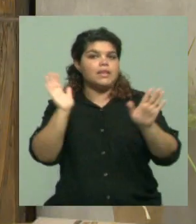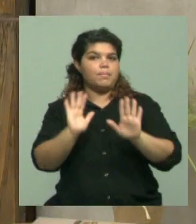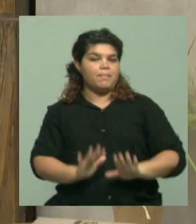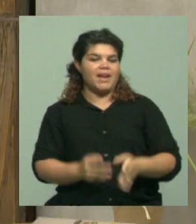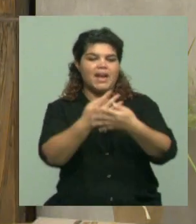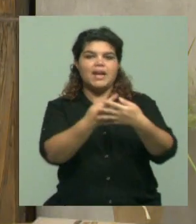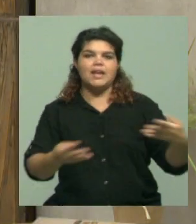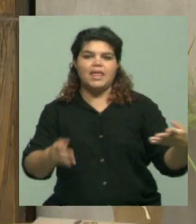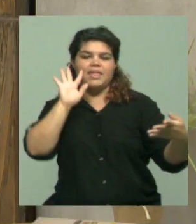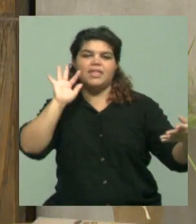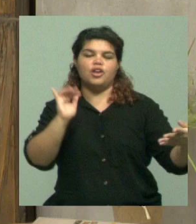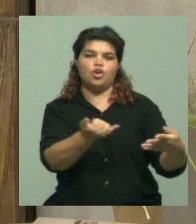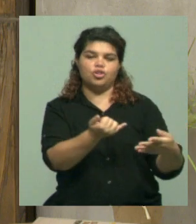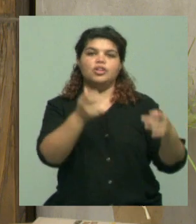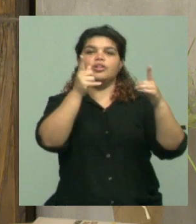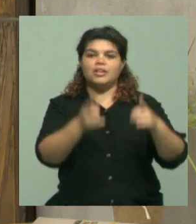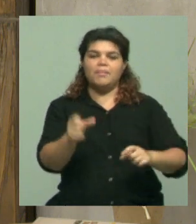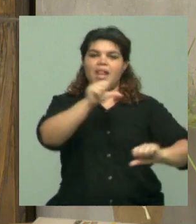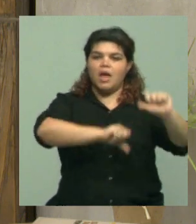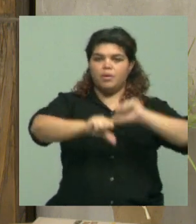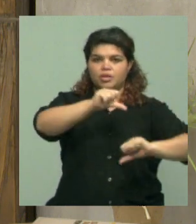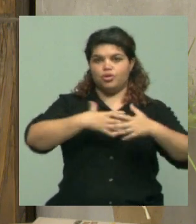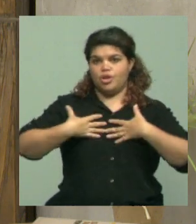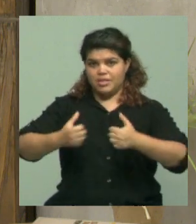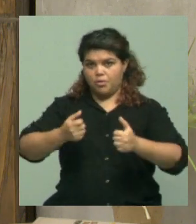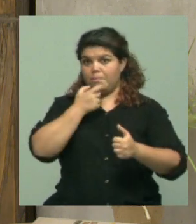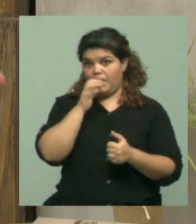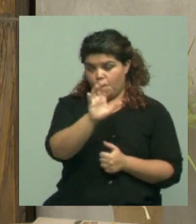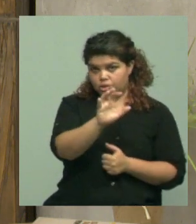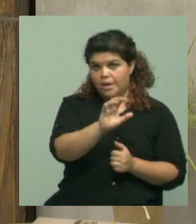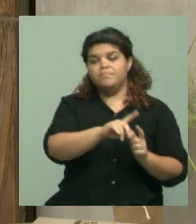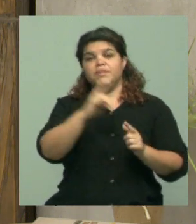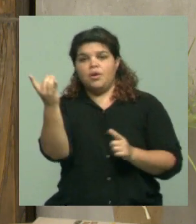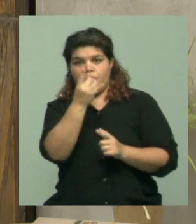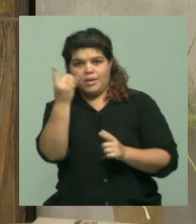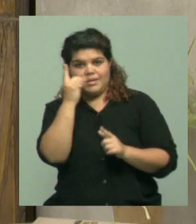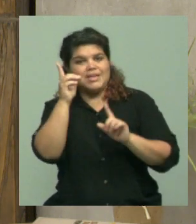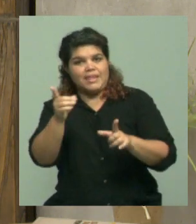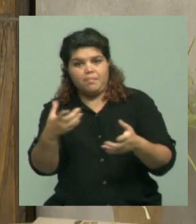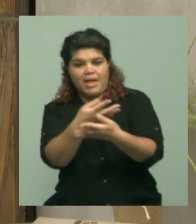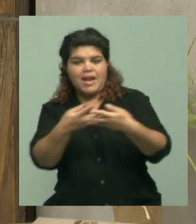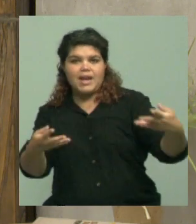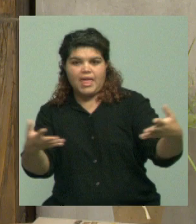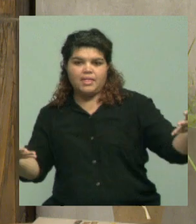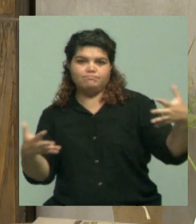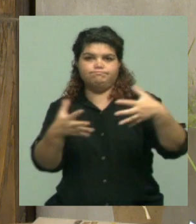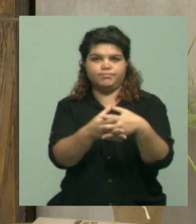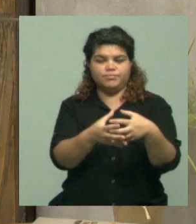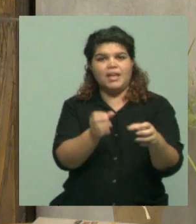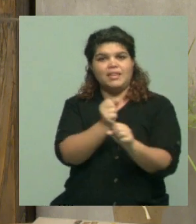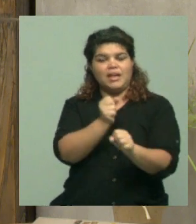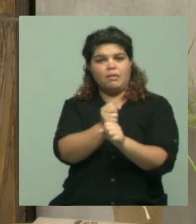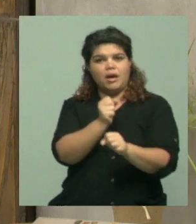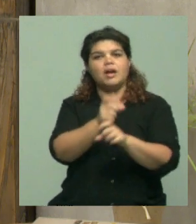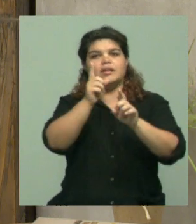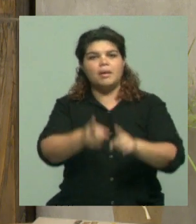red de diagnósticos, laboratorios, tanto del Ministerio de Salud de la provincia de Mendoza, de la universidad, generar una red, capacitaciones, controles de